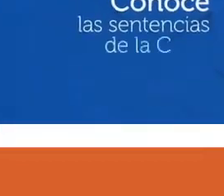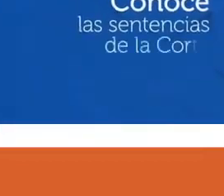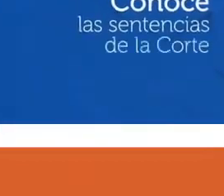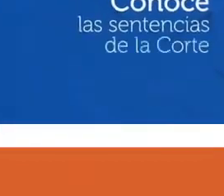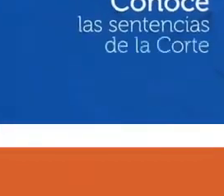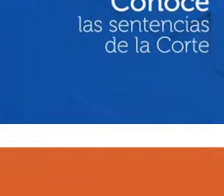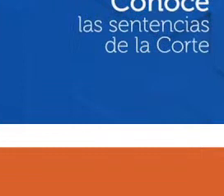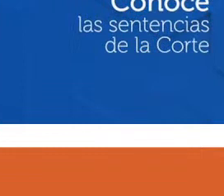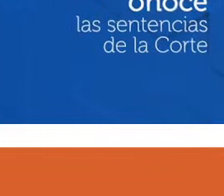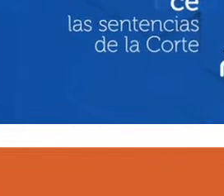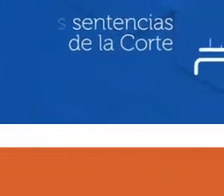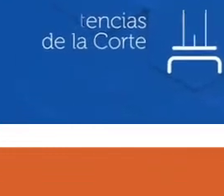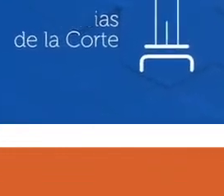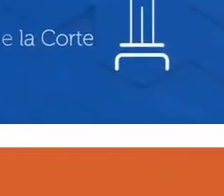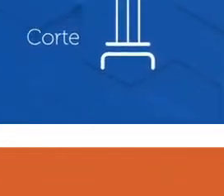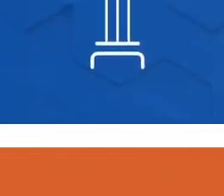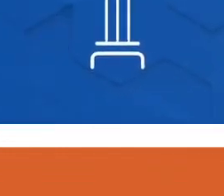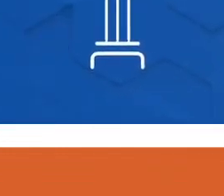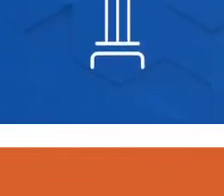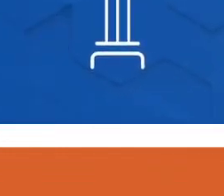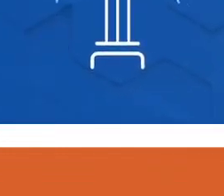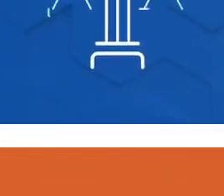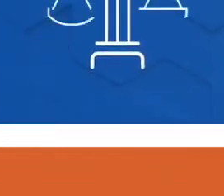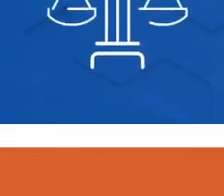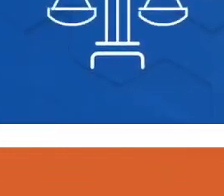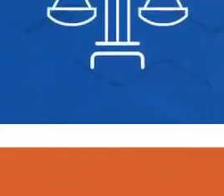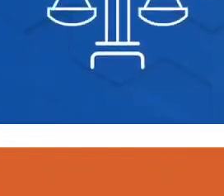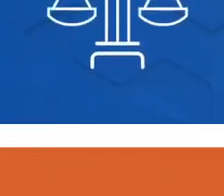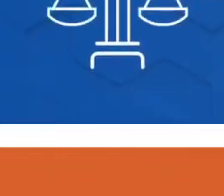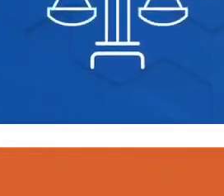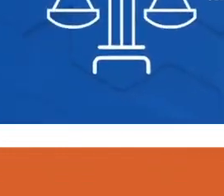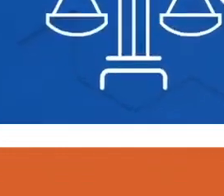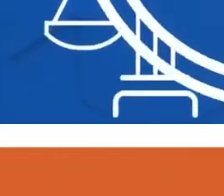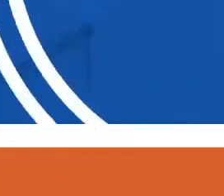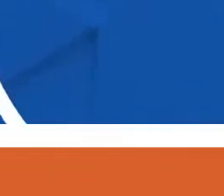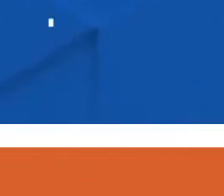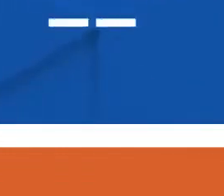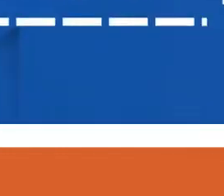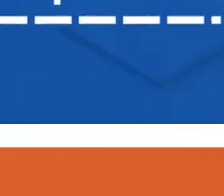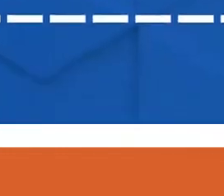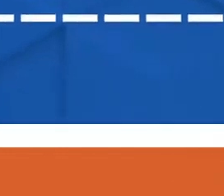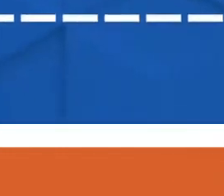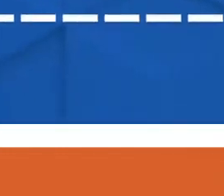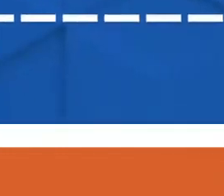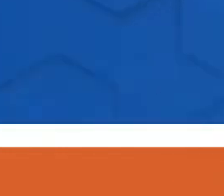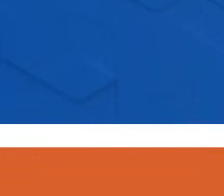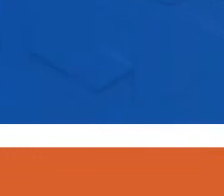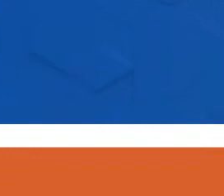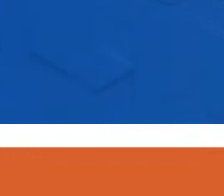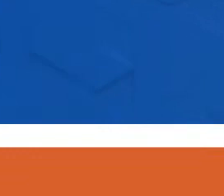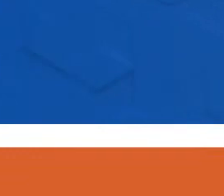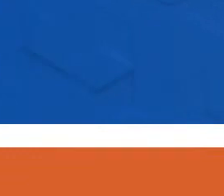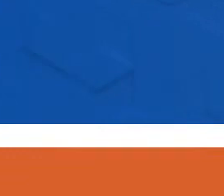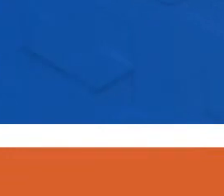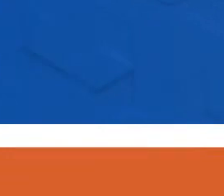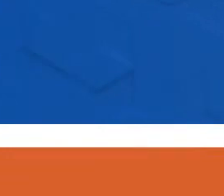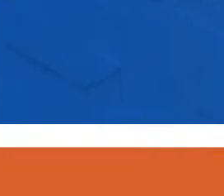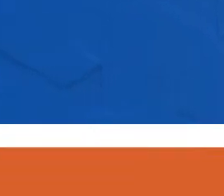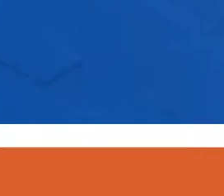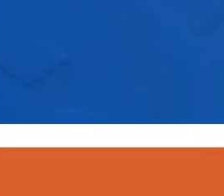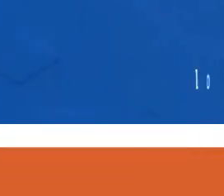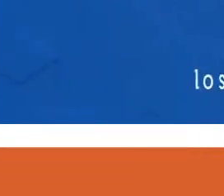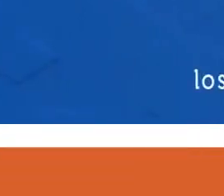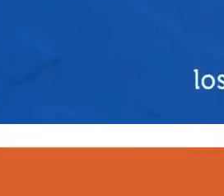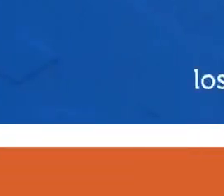Conoce las sentencias de la Corte que protegen los derechos humanos de todas las personas. Para ampliar tu conocimiento sobre el trabajo jurisdiccional,